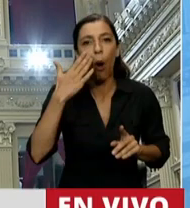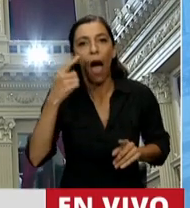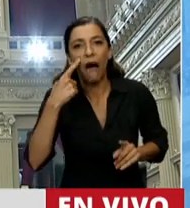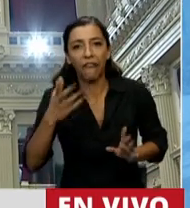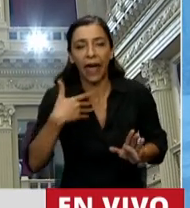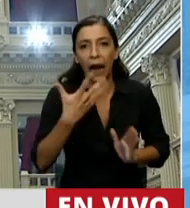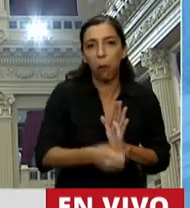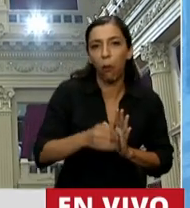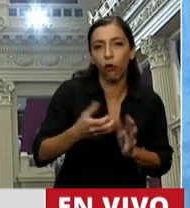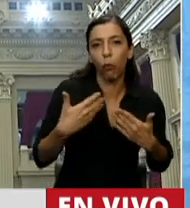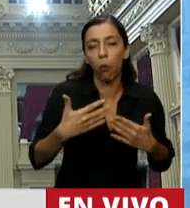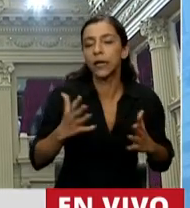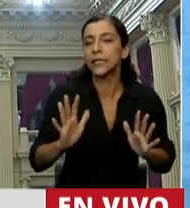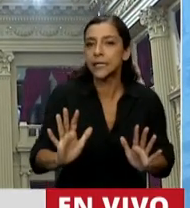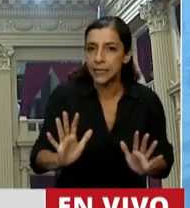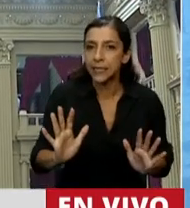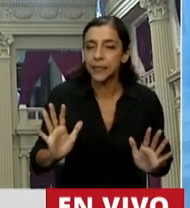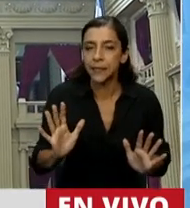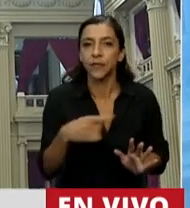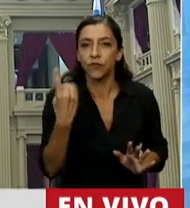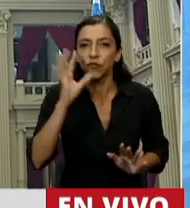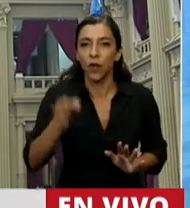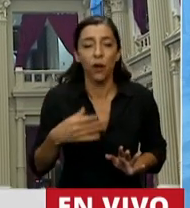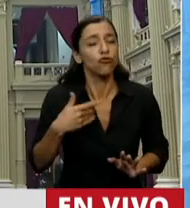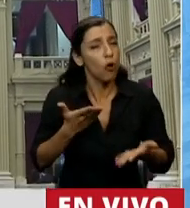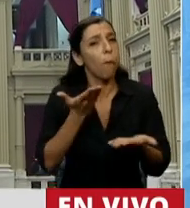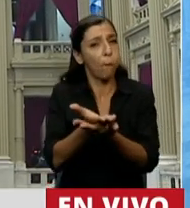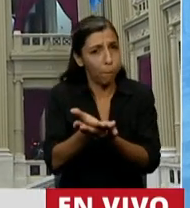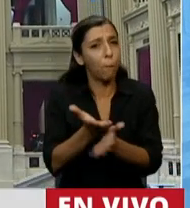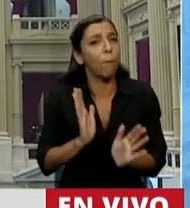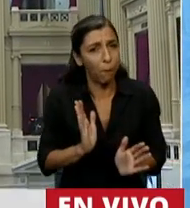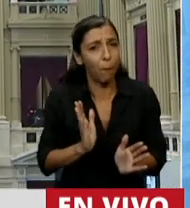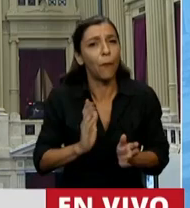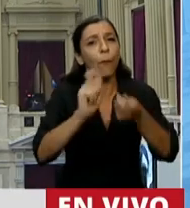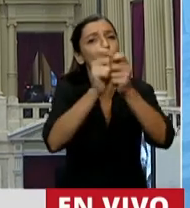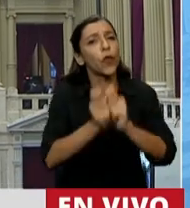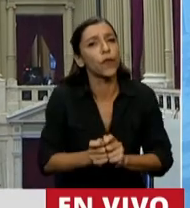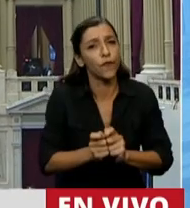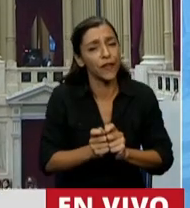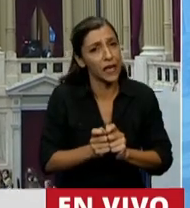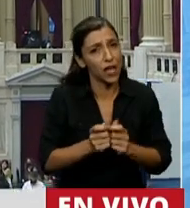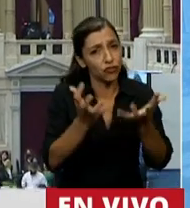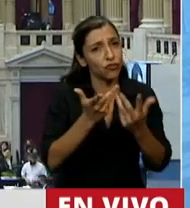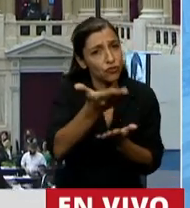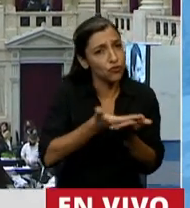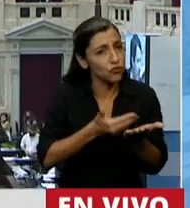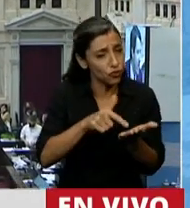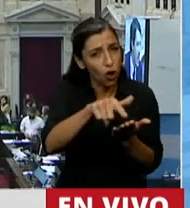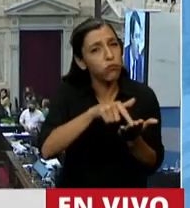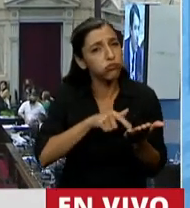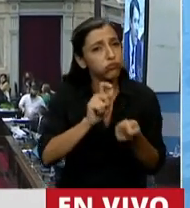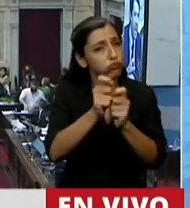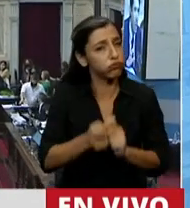condicioné mi decisión a que se realicen un conjunto de modificaciones sobre cuestiones que considero centrales